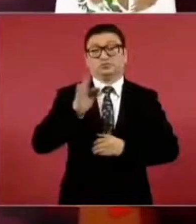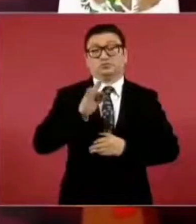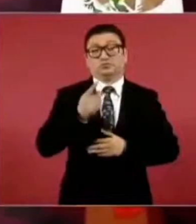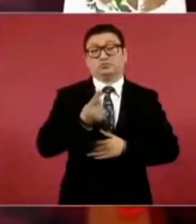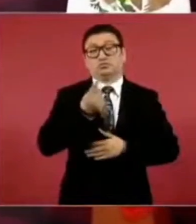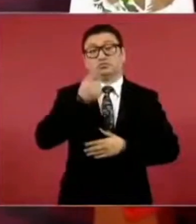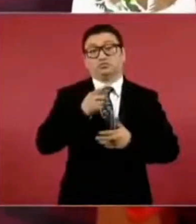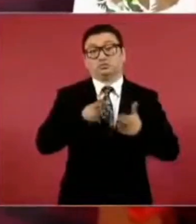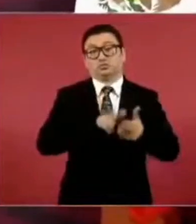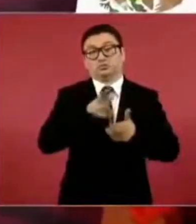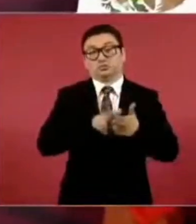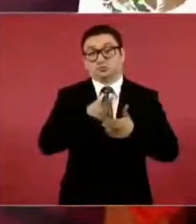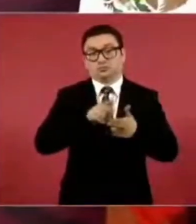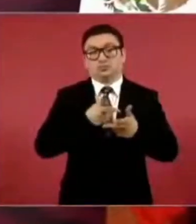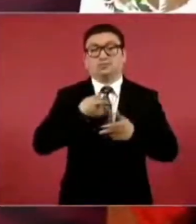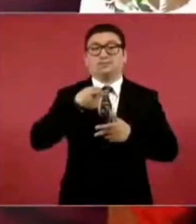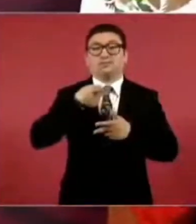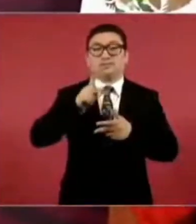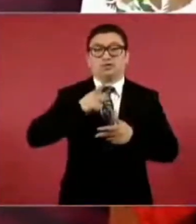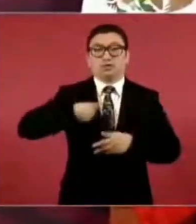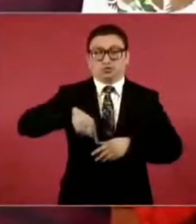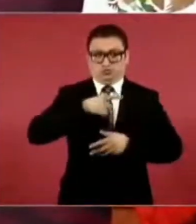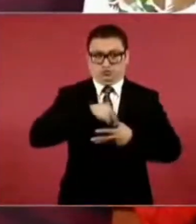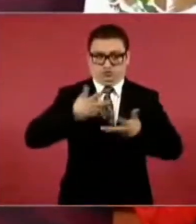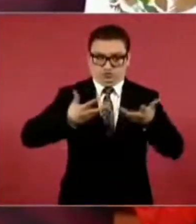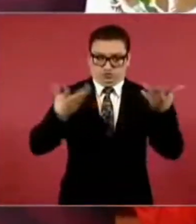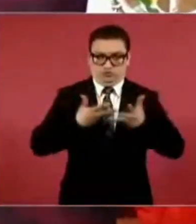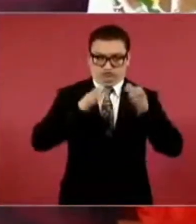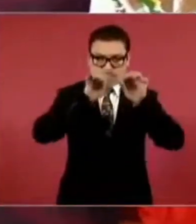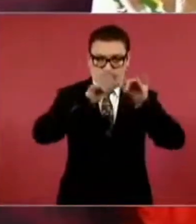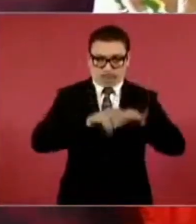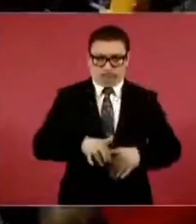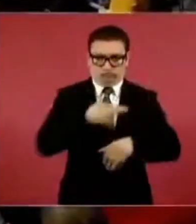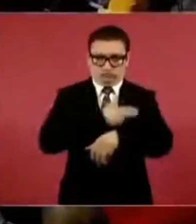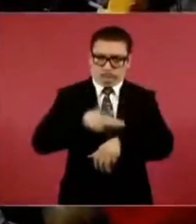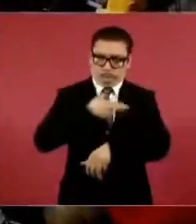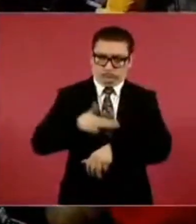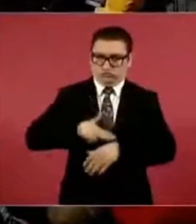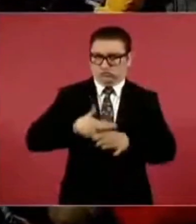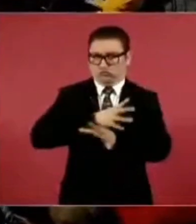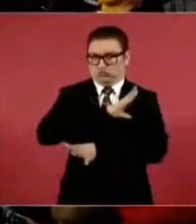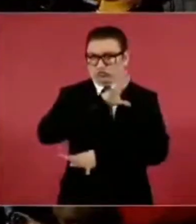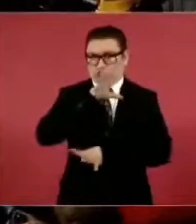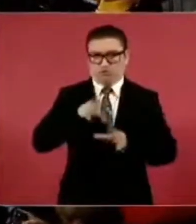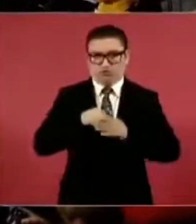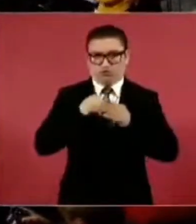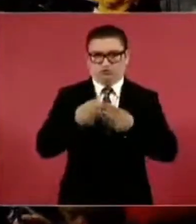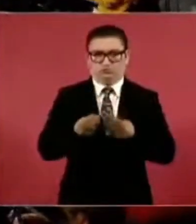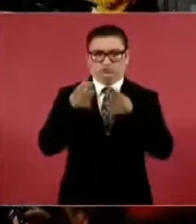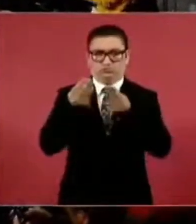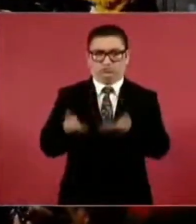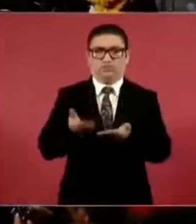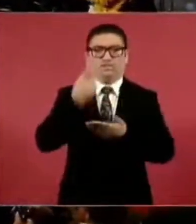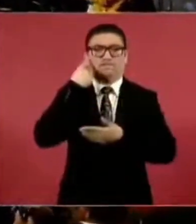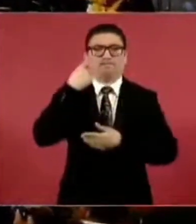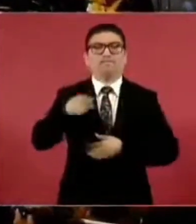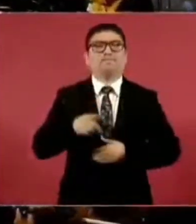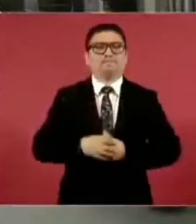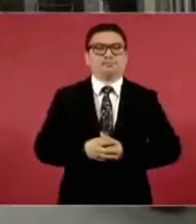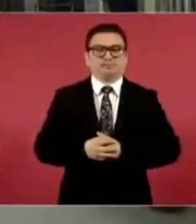pero vamos a dejar todo arreglado para que